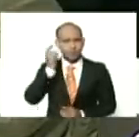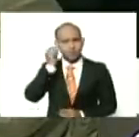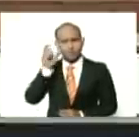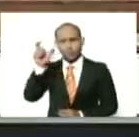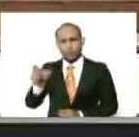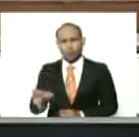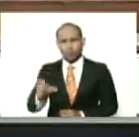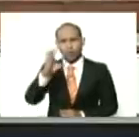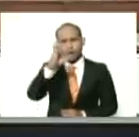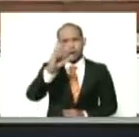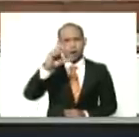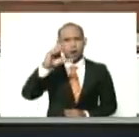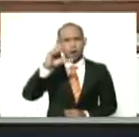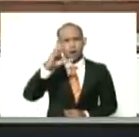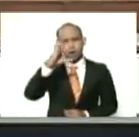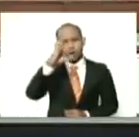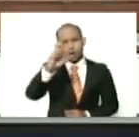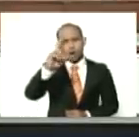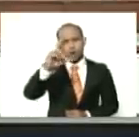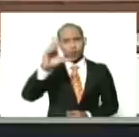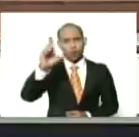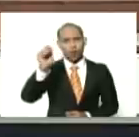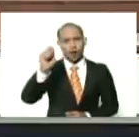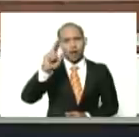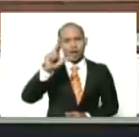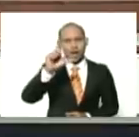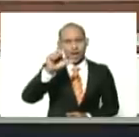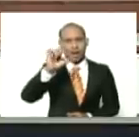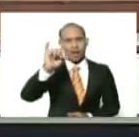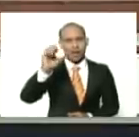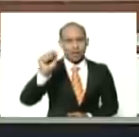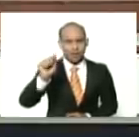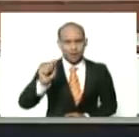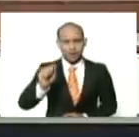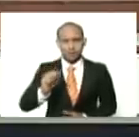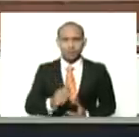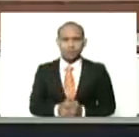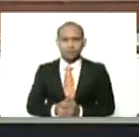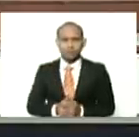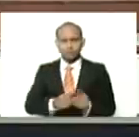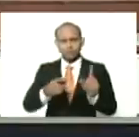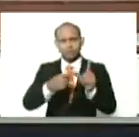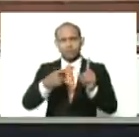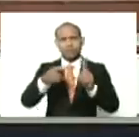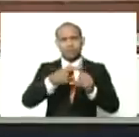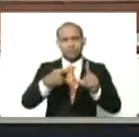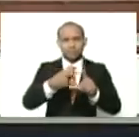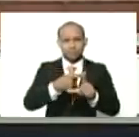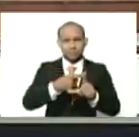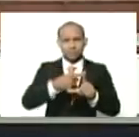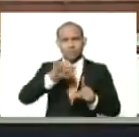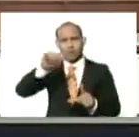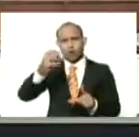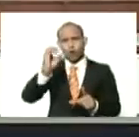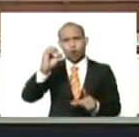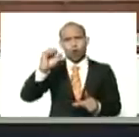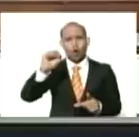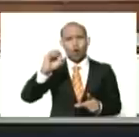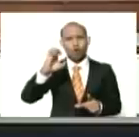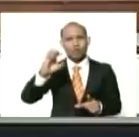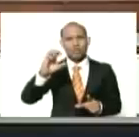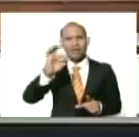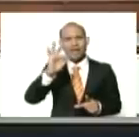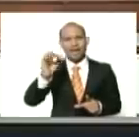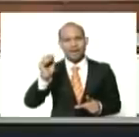Sánchez, de Tacarigua, Josefa, Joaquina Sánchez Bastidas, de La Guaira,